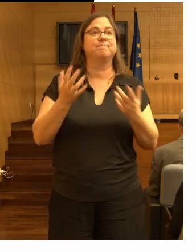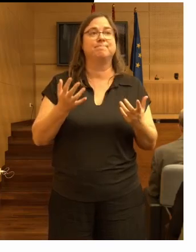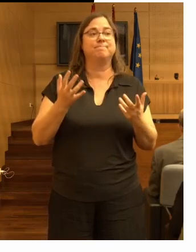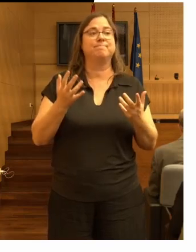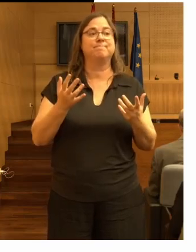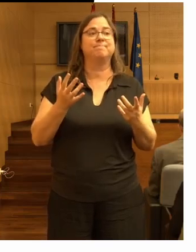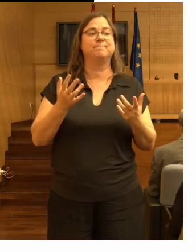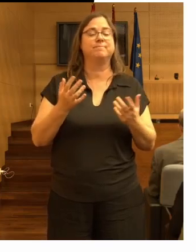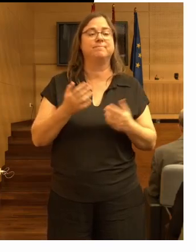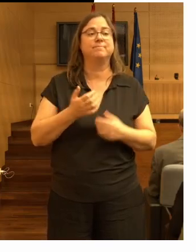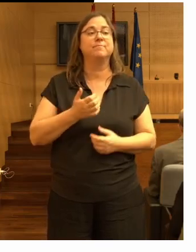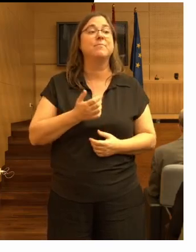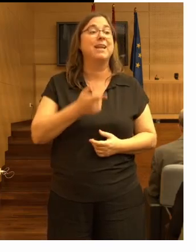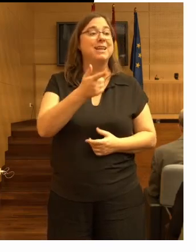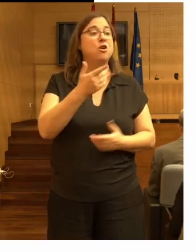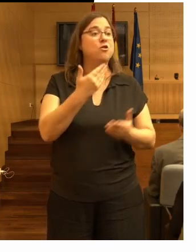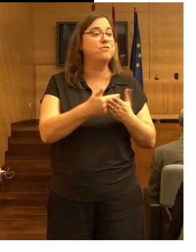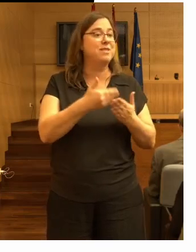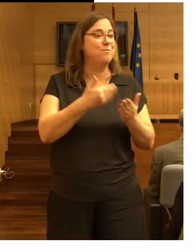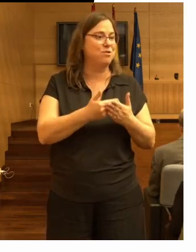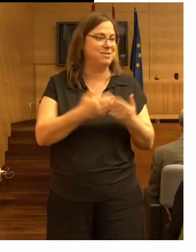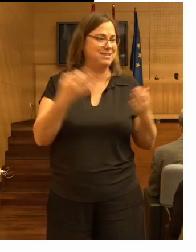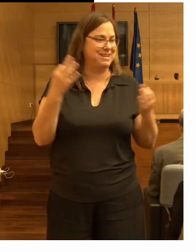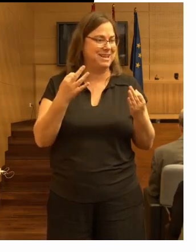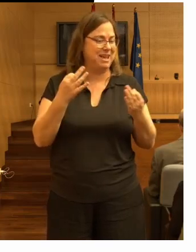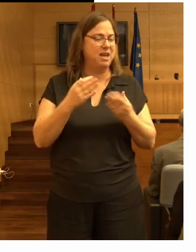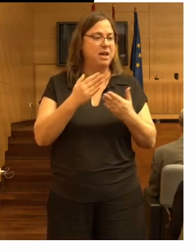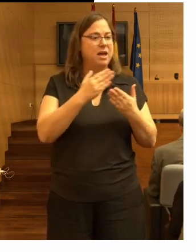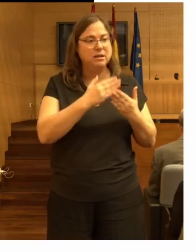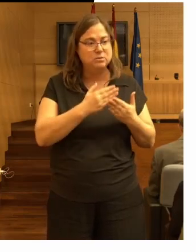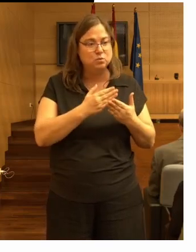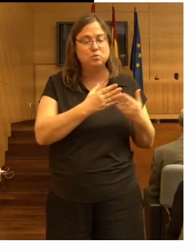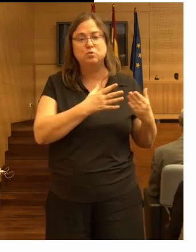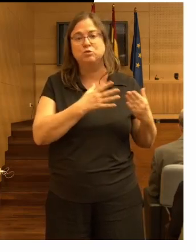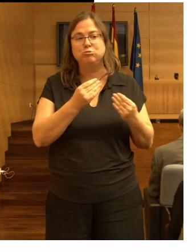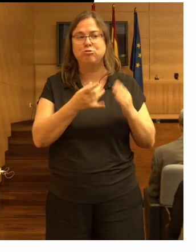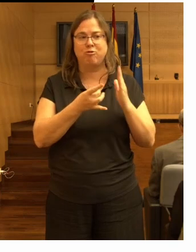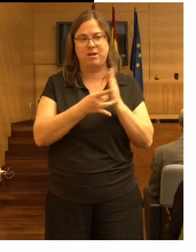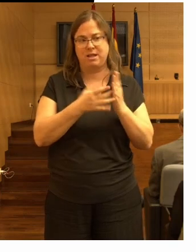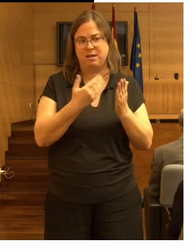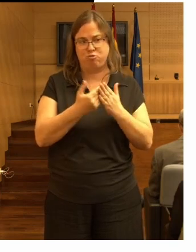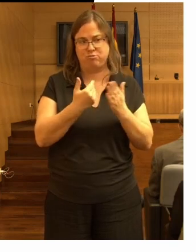y que demuestra y muchos estudios de calidad